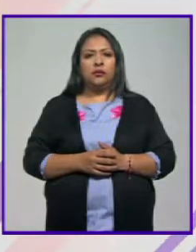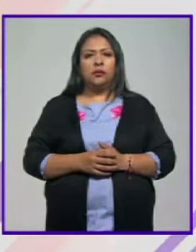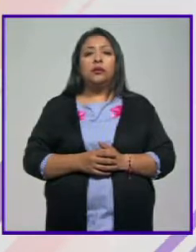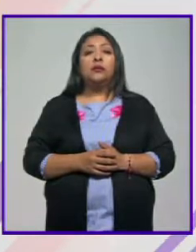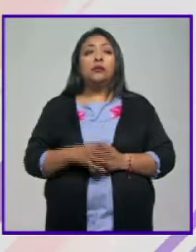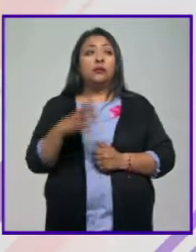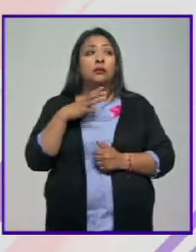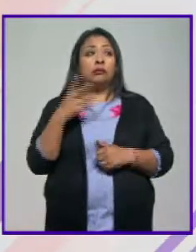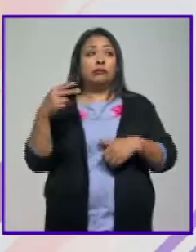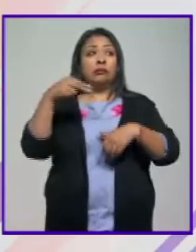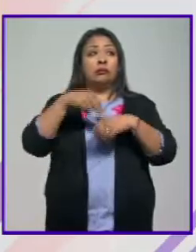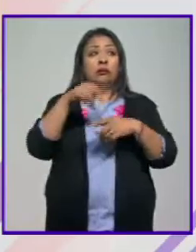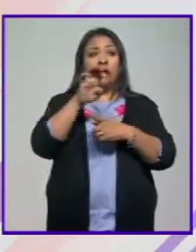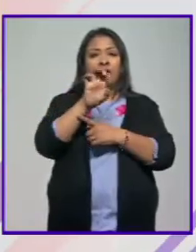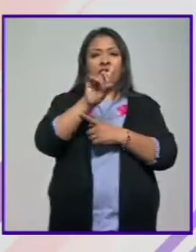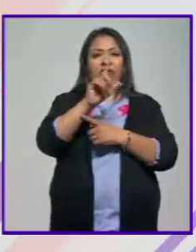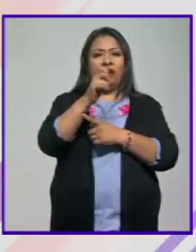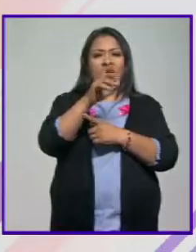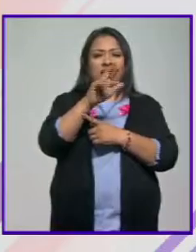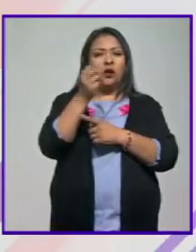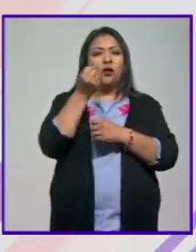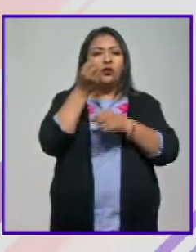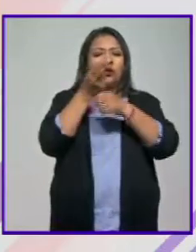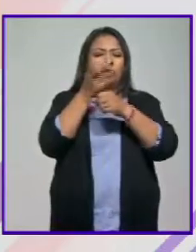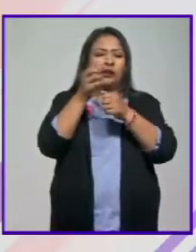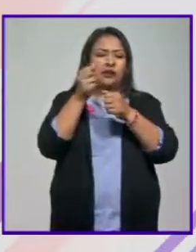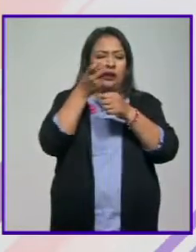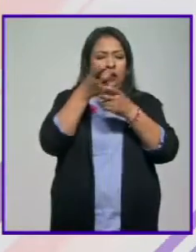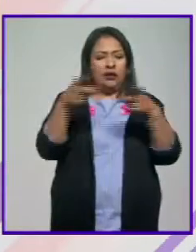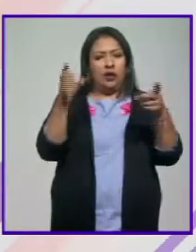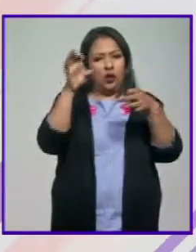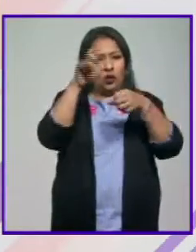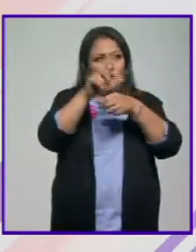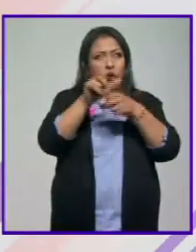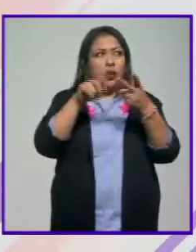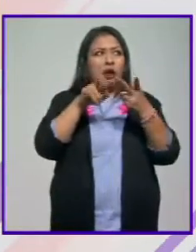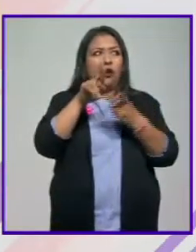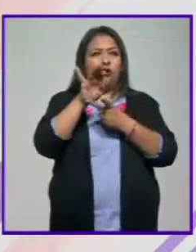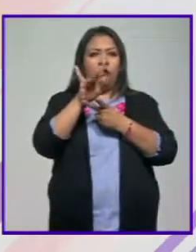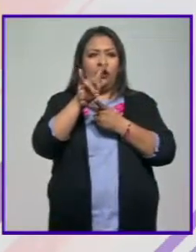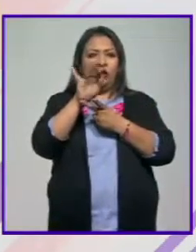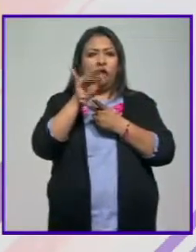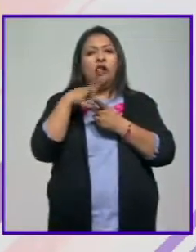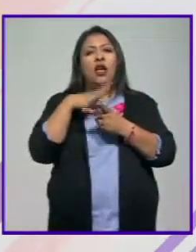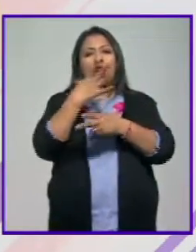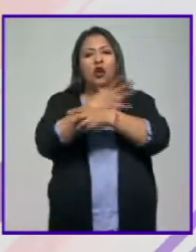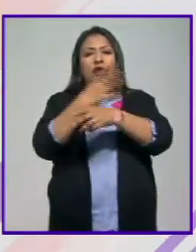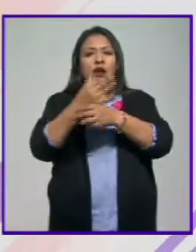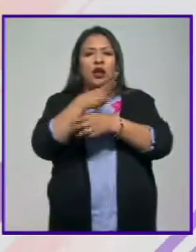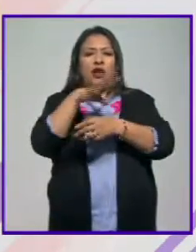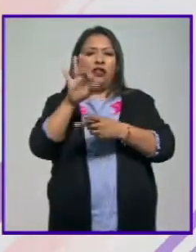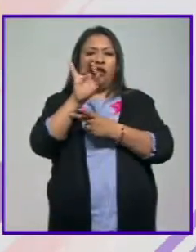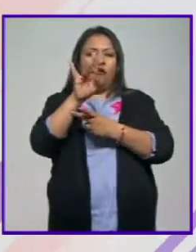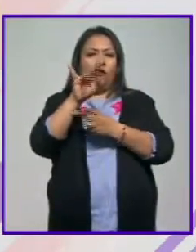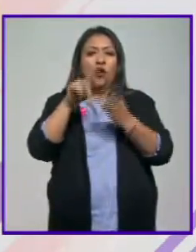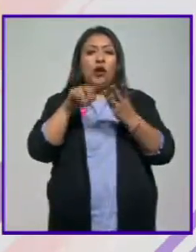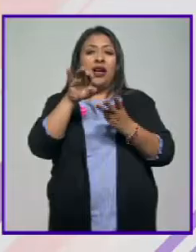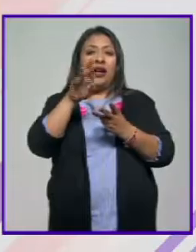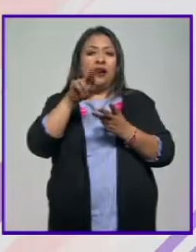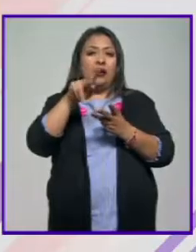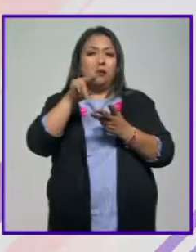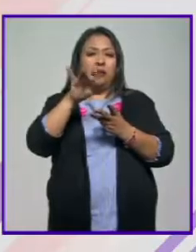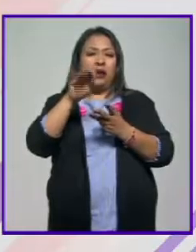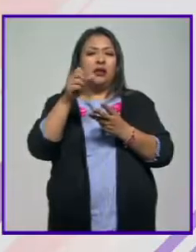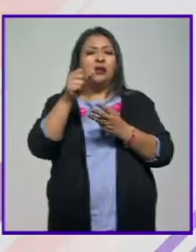Con la presencia de Edgar San Juan, subsecretario de Desarrollo Cultural, Roberto Frías, coordinador general del FONCA, y Eric Pérez,